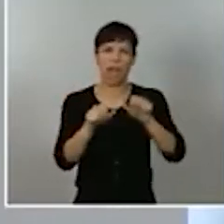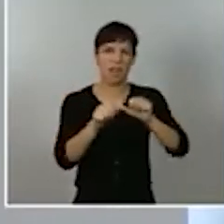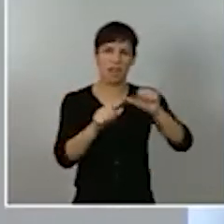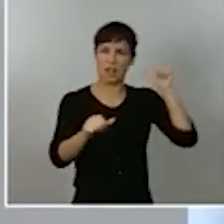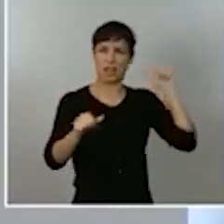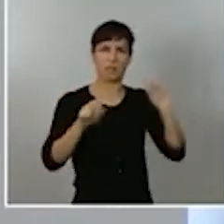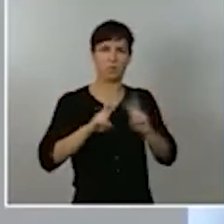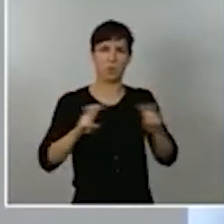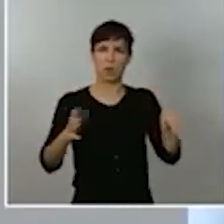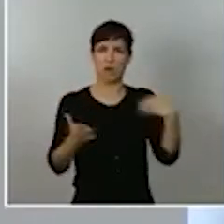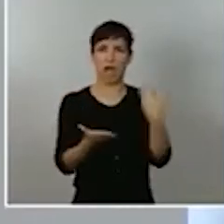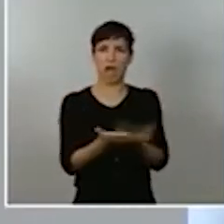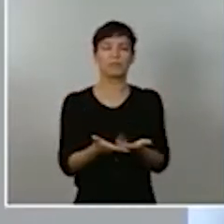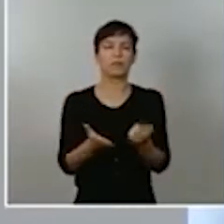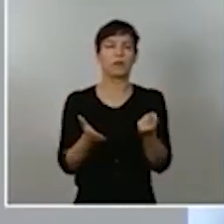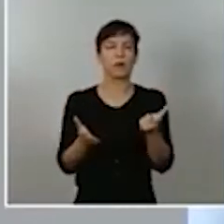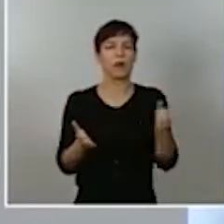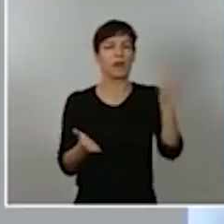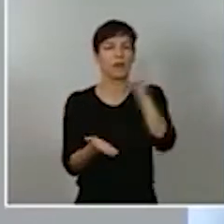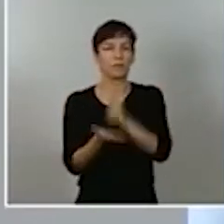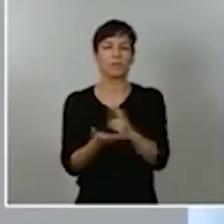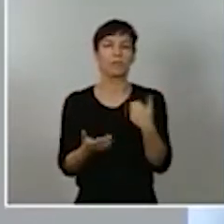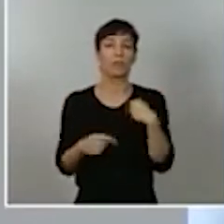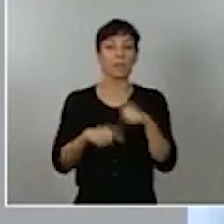proporcionalidad y necesidad.